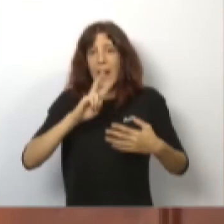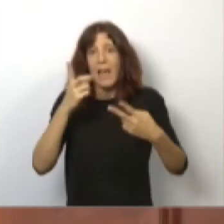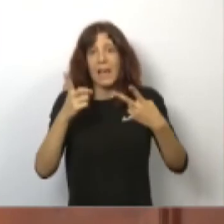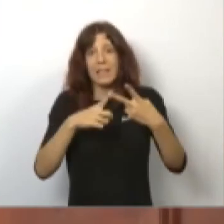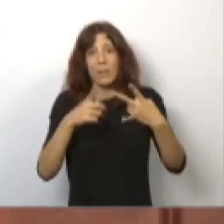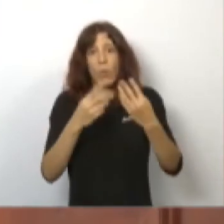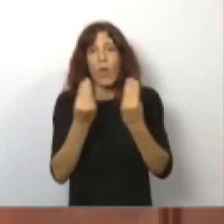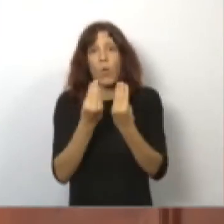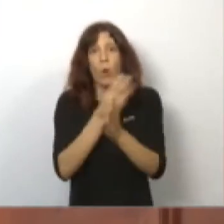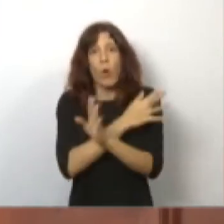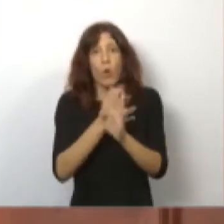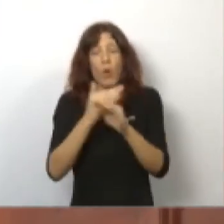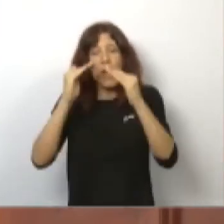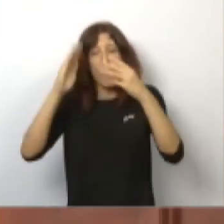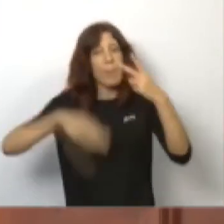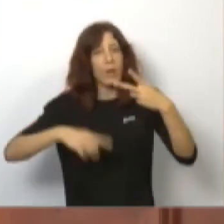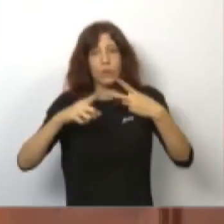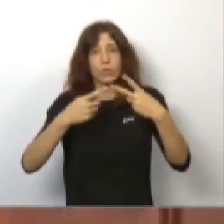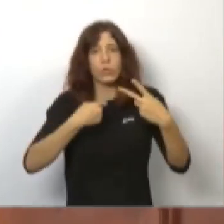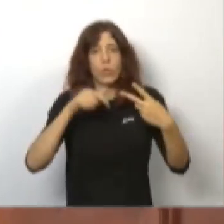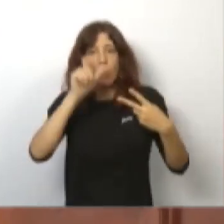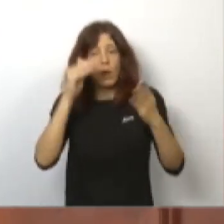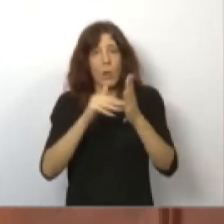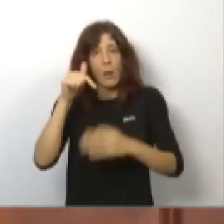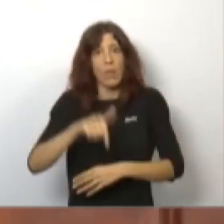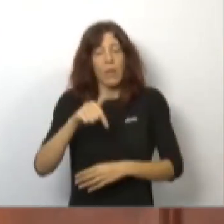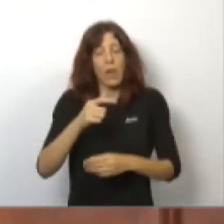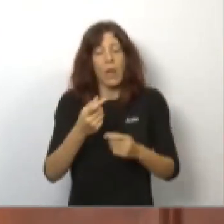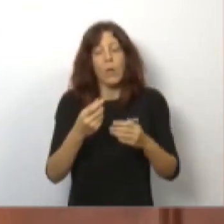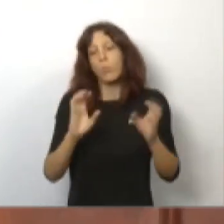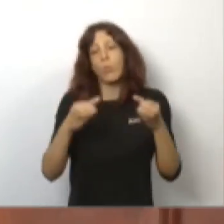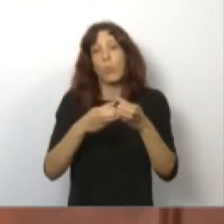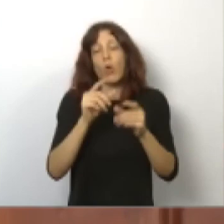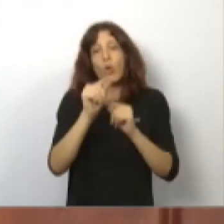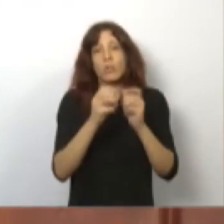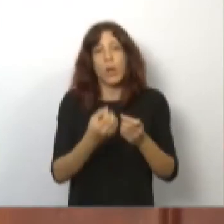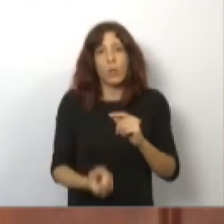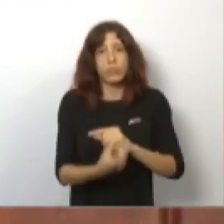.30 horas en vez de realizarlo a las 23 horas como estaba previsto.